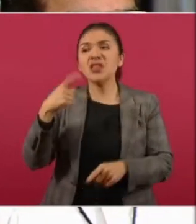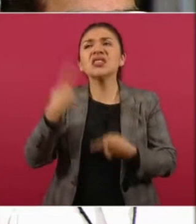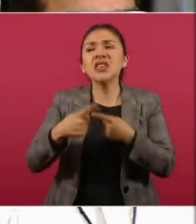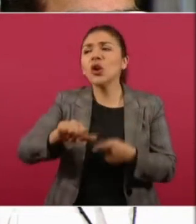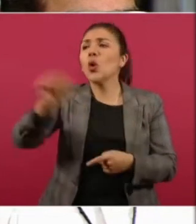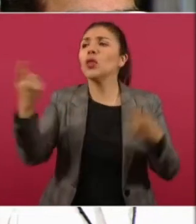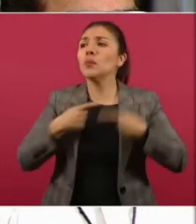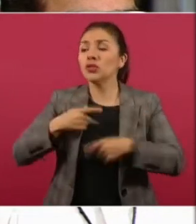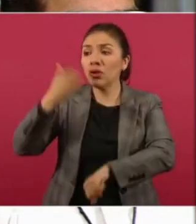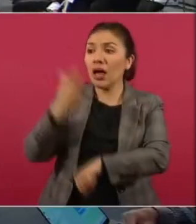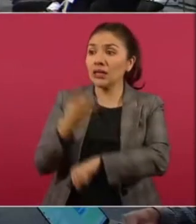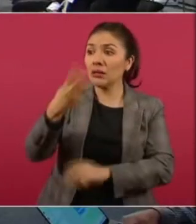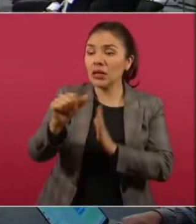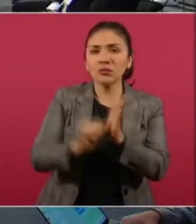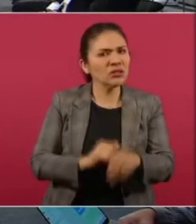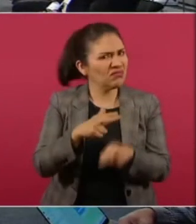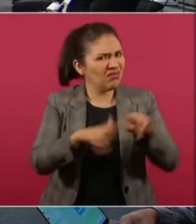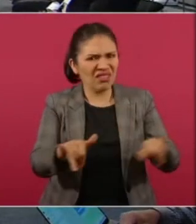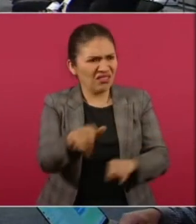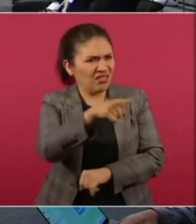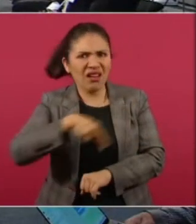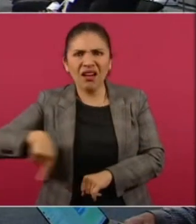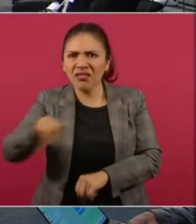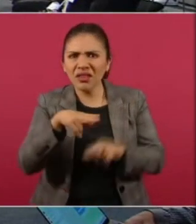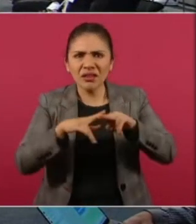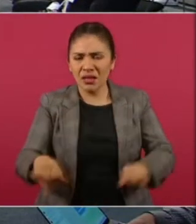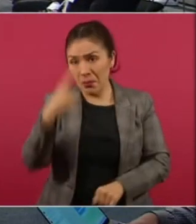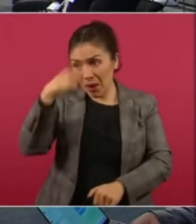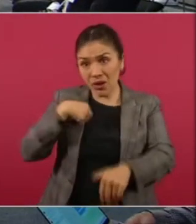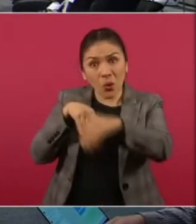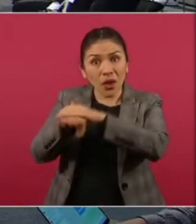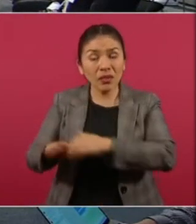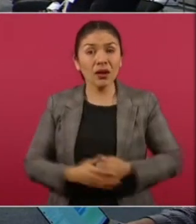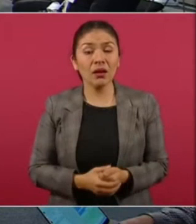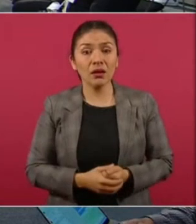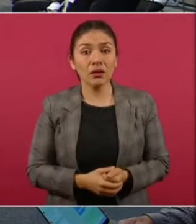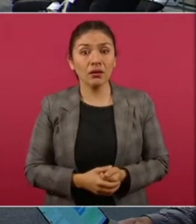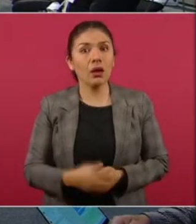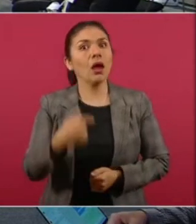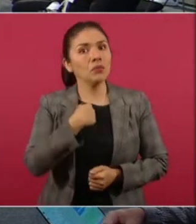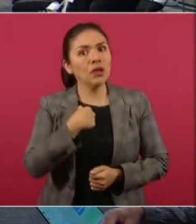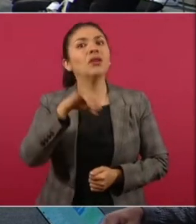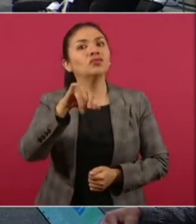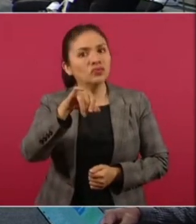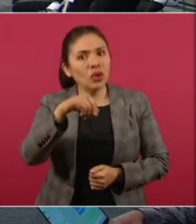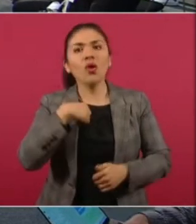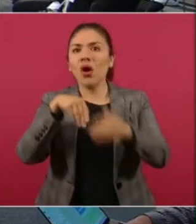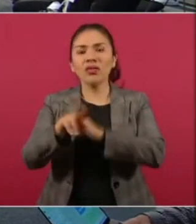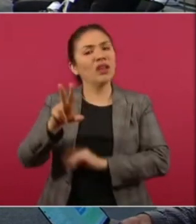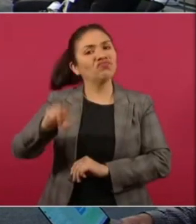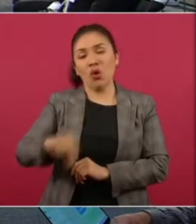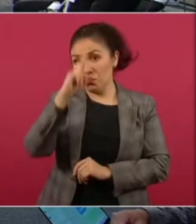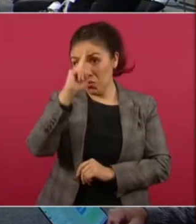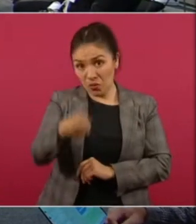A nadie, ni entrar. Bueno, a mí no se me ha permitido ni